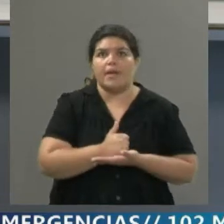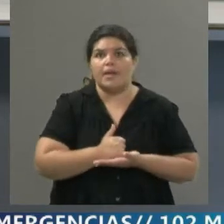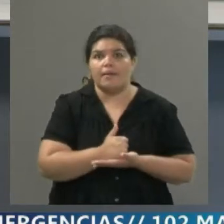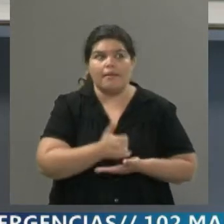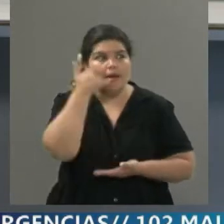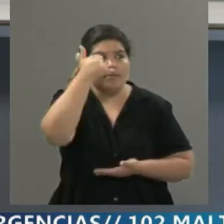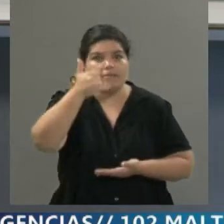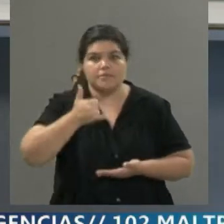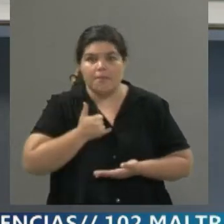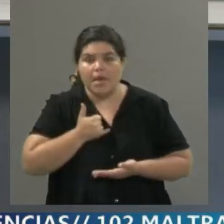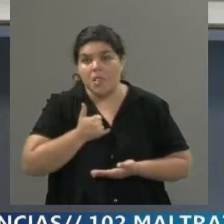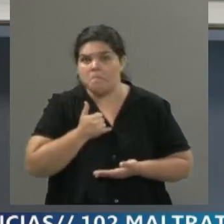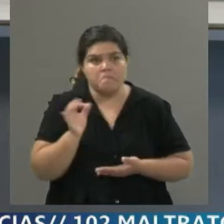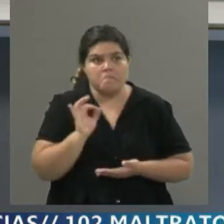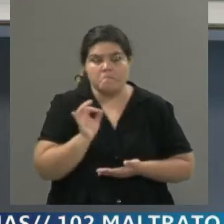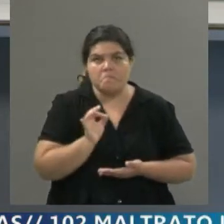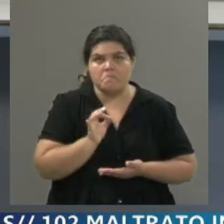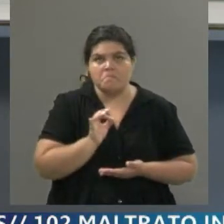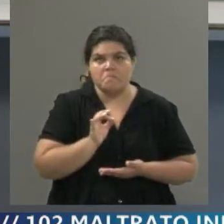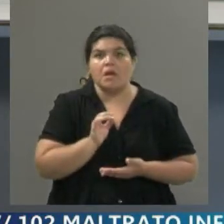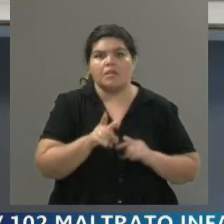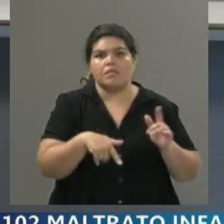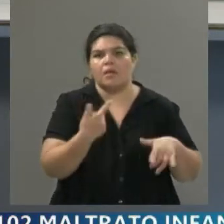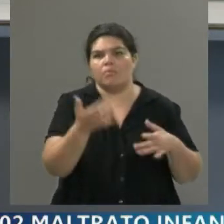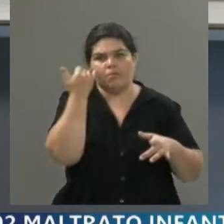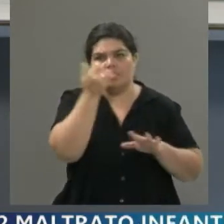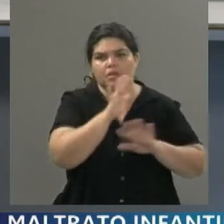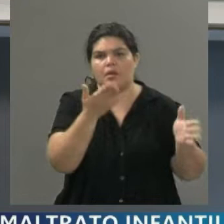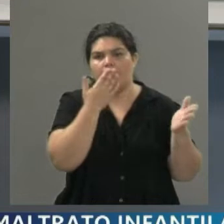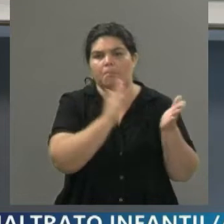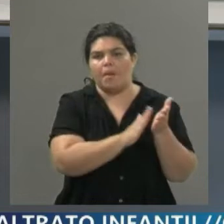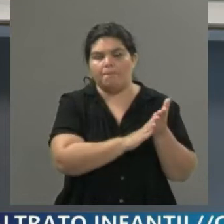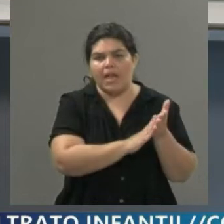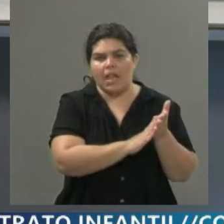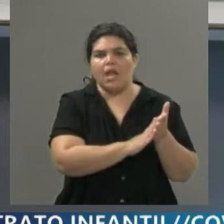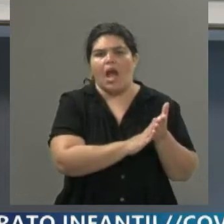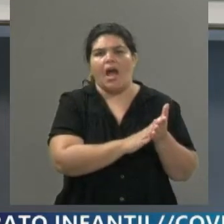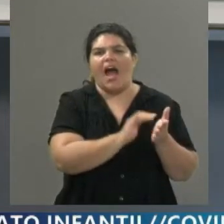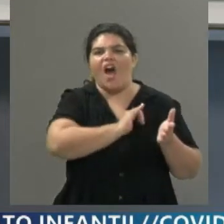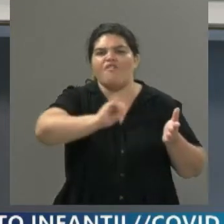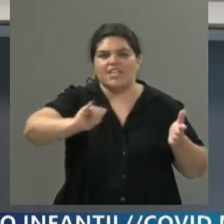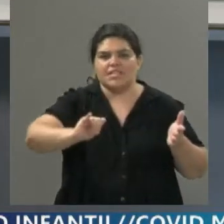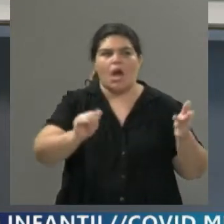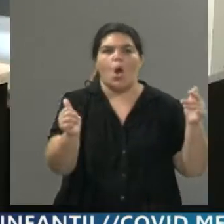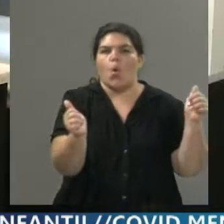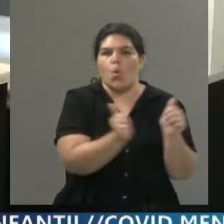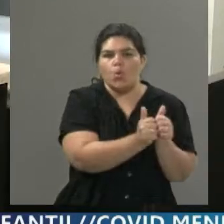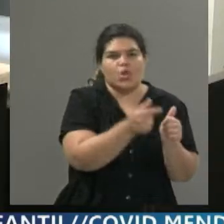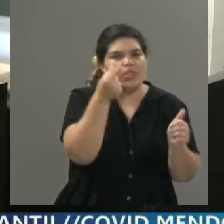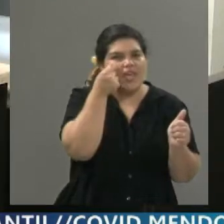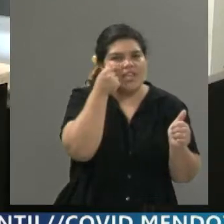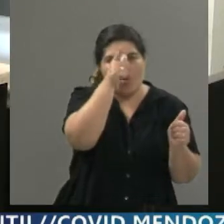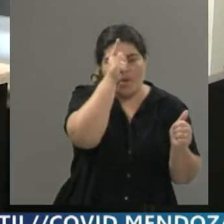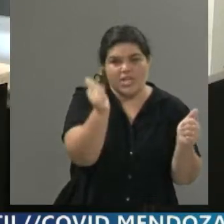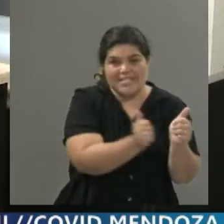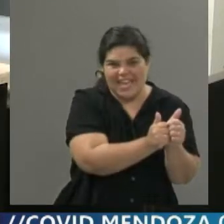y bueno, después me tuve que ir para casa, te dan un certificado para después si vos necesitas... Justificar, sí, que no llegaste al lugar donde ibas, por ejemplo. Pero también